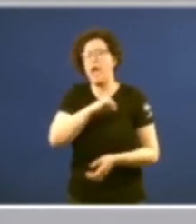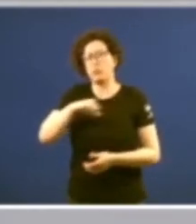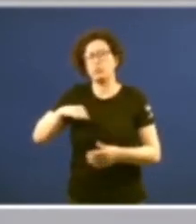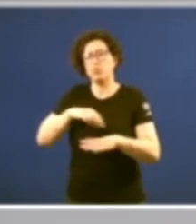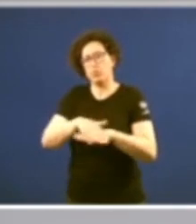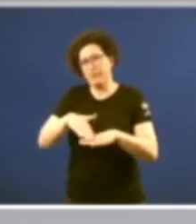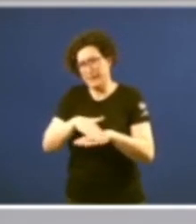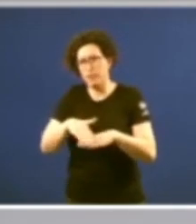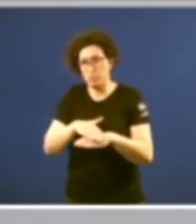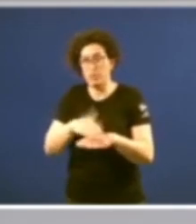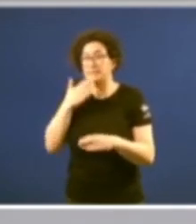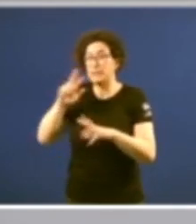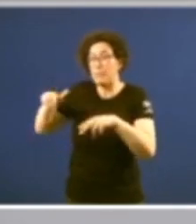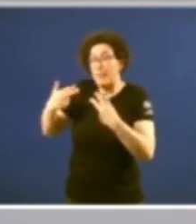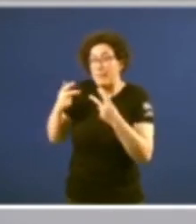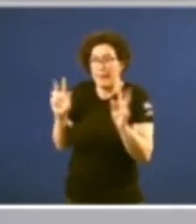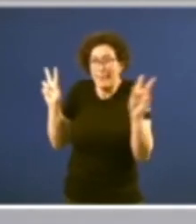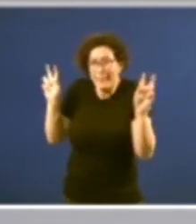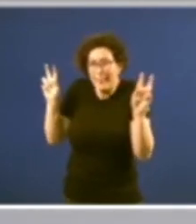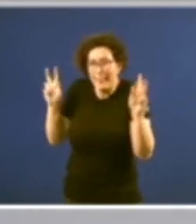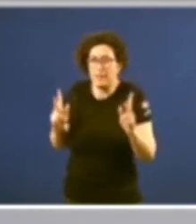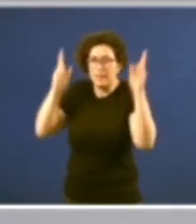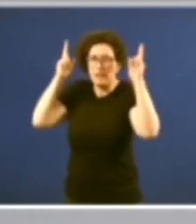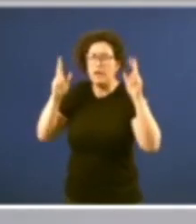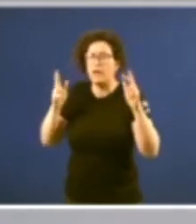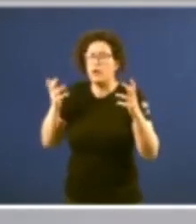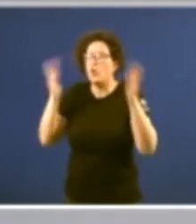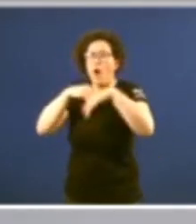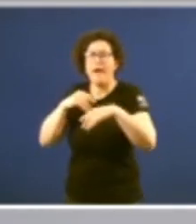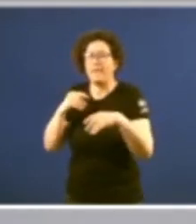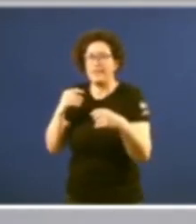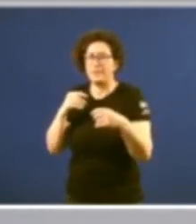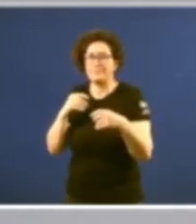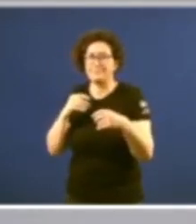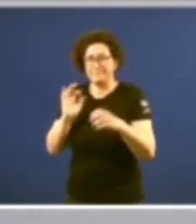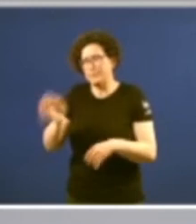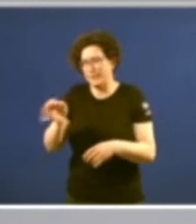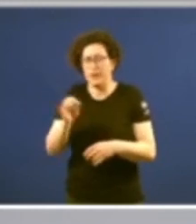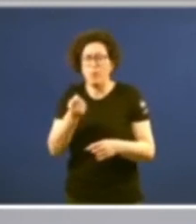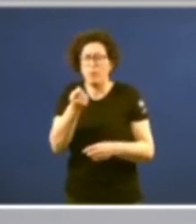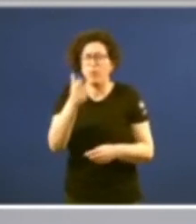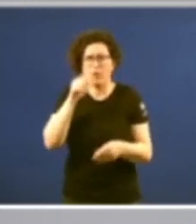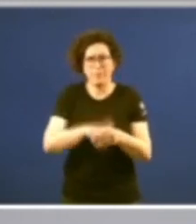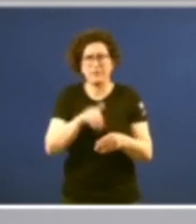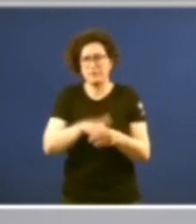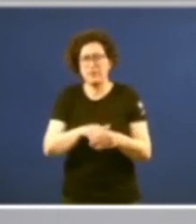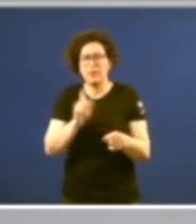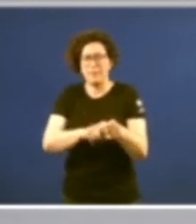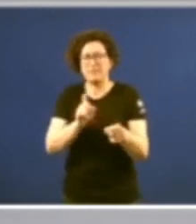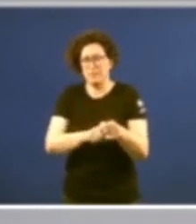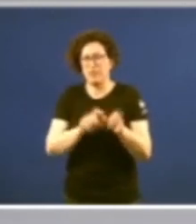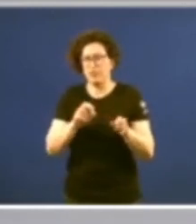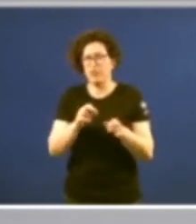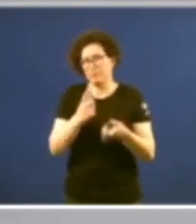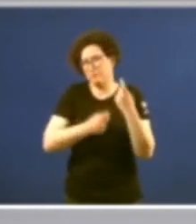Se me permitan un inciso nadie discute a baixa participación no referéndum